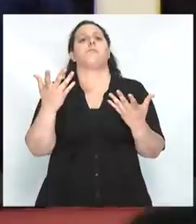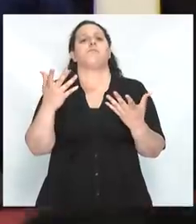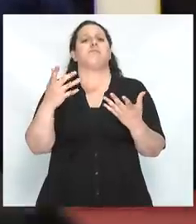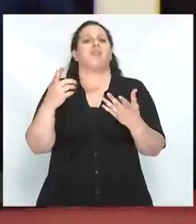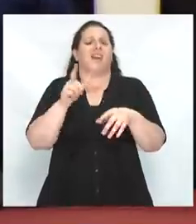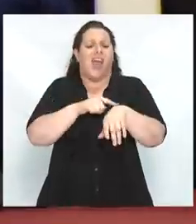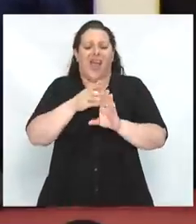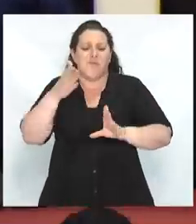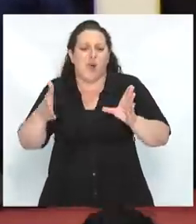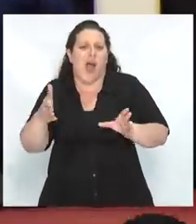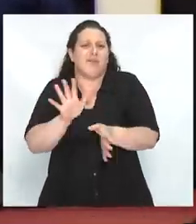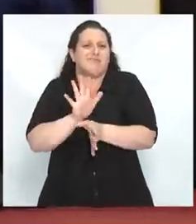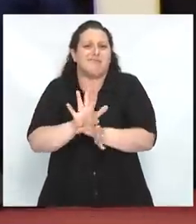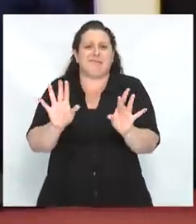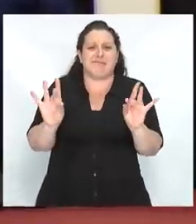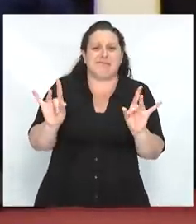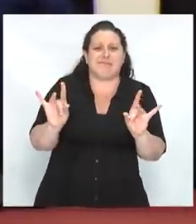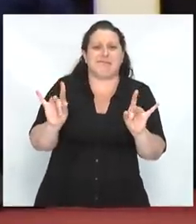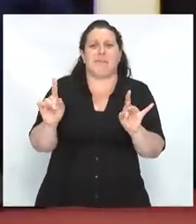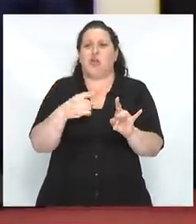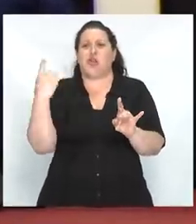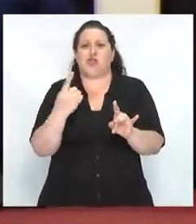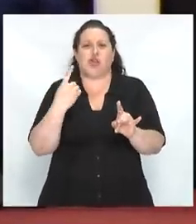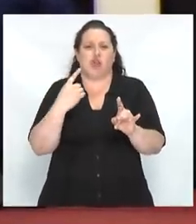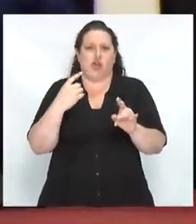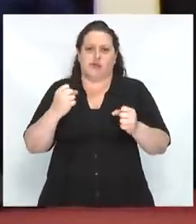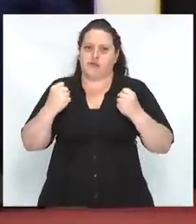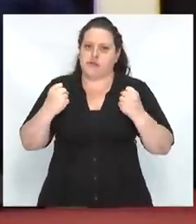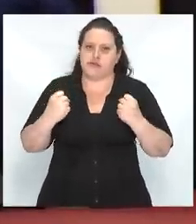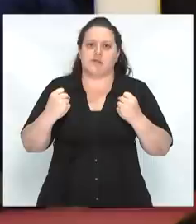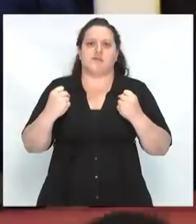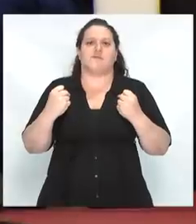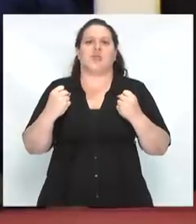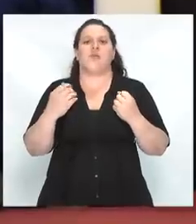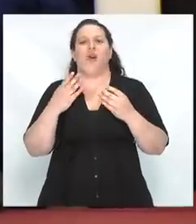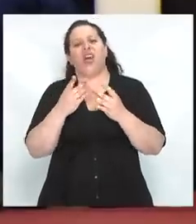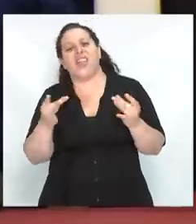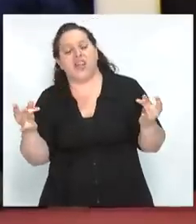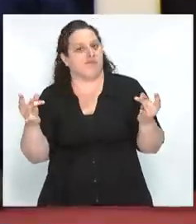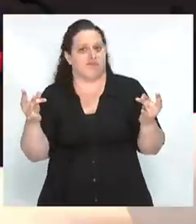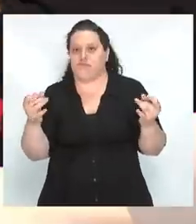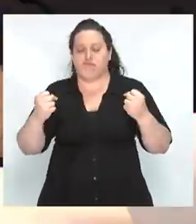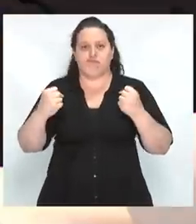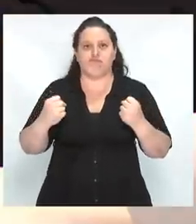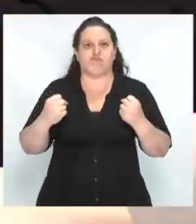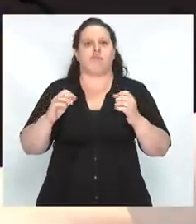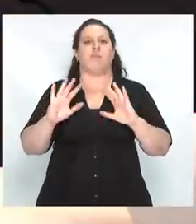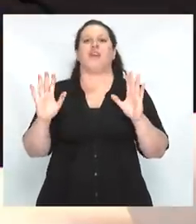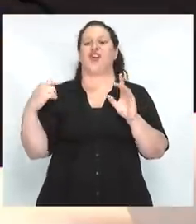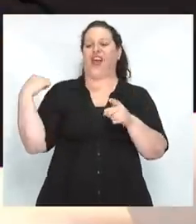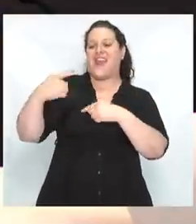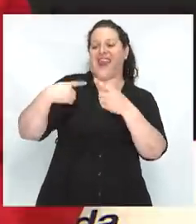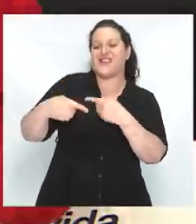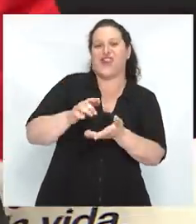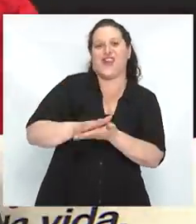sombríos no pudimos ser amables, se nos enronqueció la voz, pero las nuevas generaciones no quieren cargar con el fardo de lo